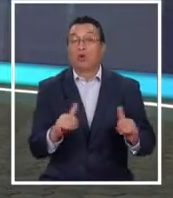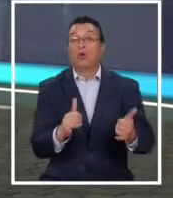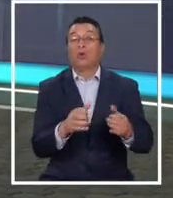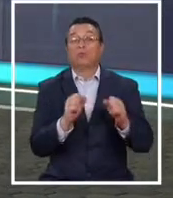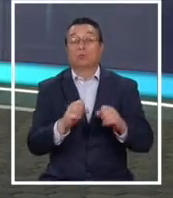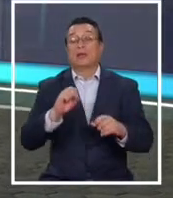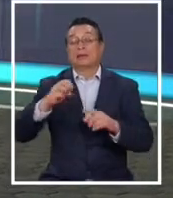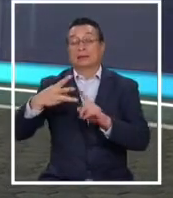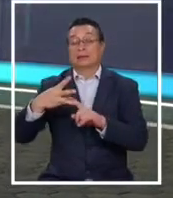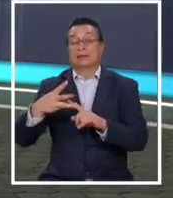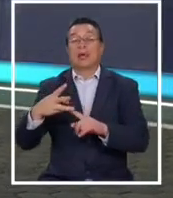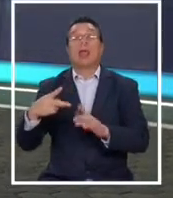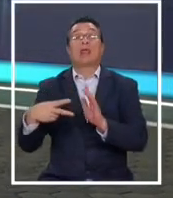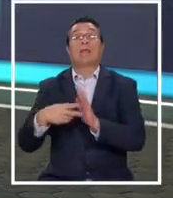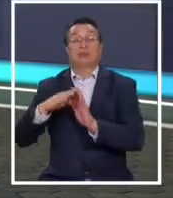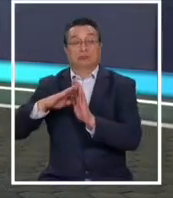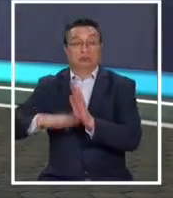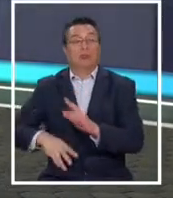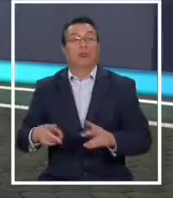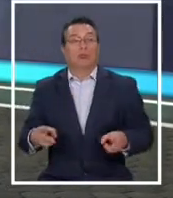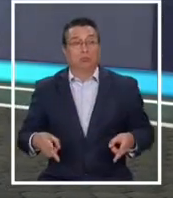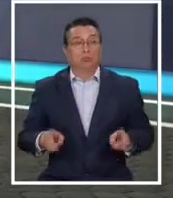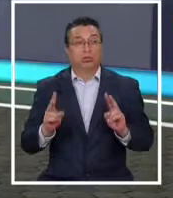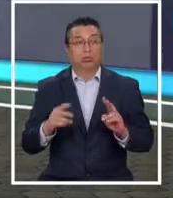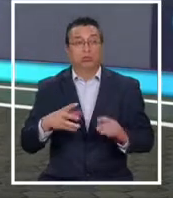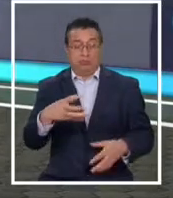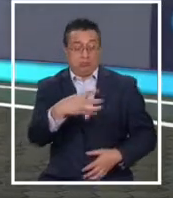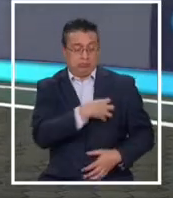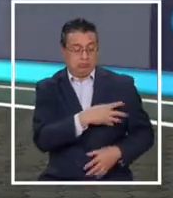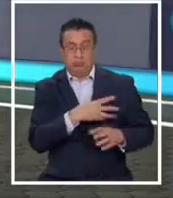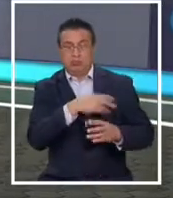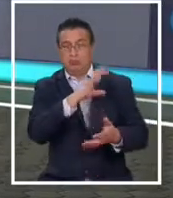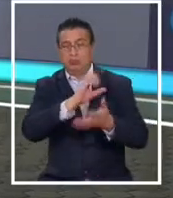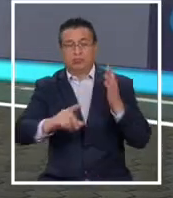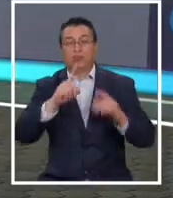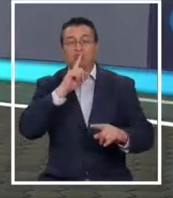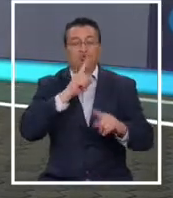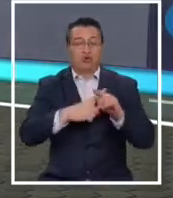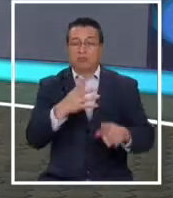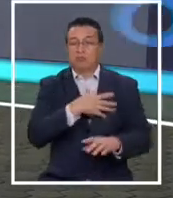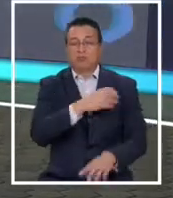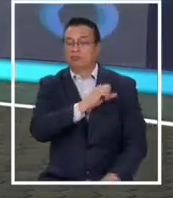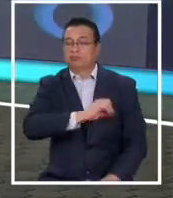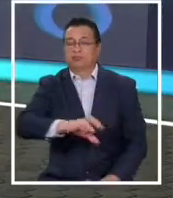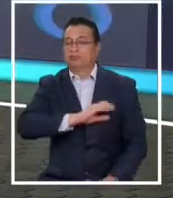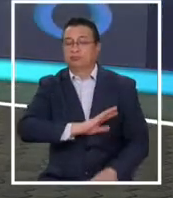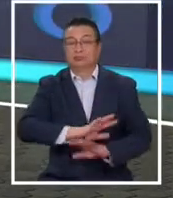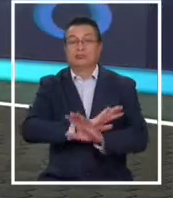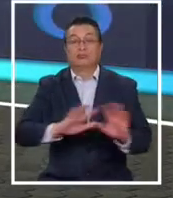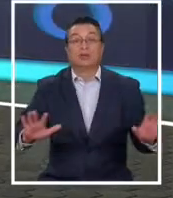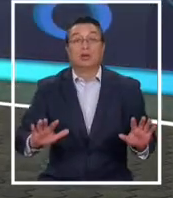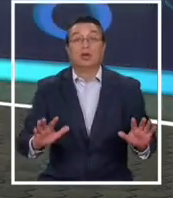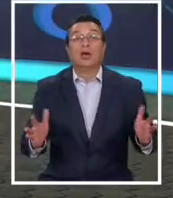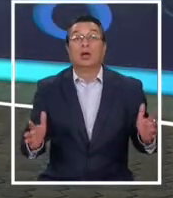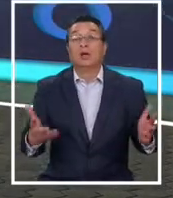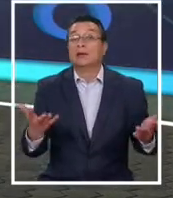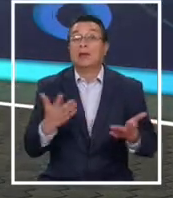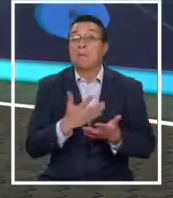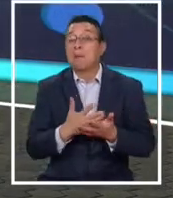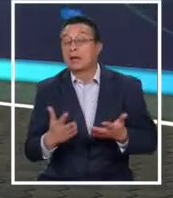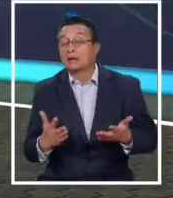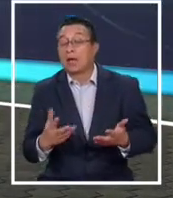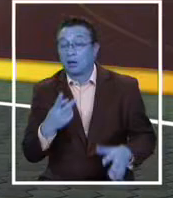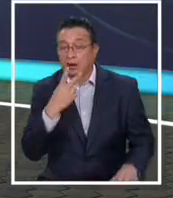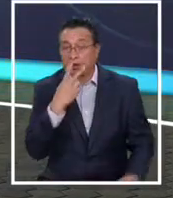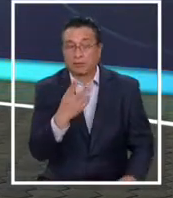incluso en tercera edición. Les quitamos el escudo, la insignia, el nombre. Bueno, ¿qué va a pasar? Luego es el detalle en la